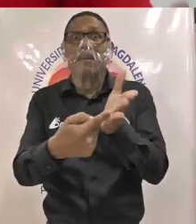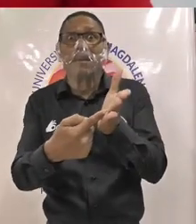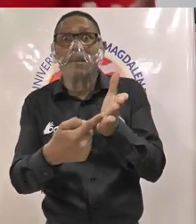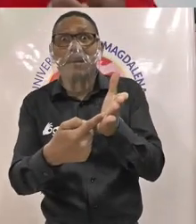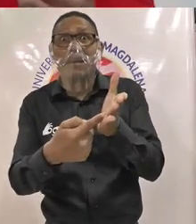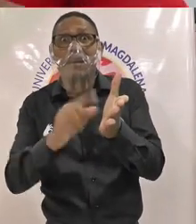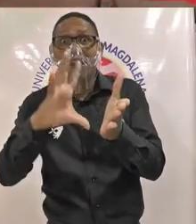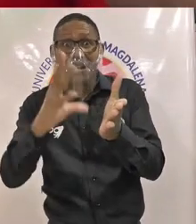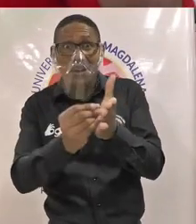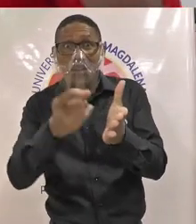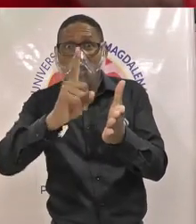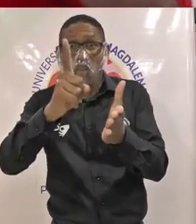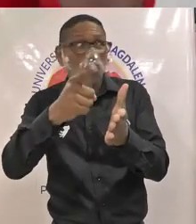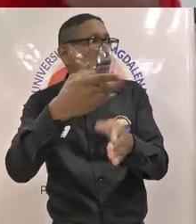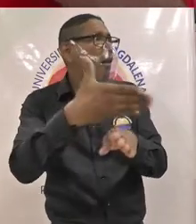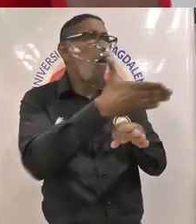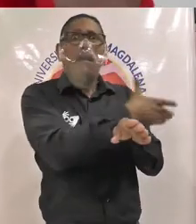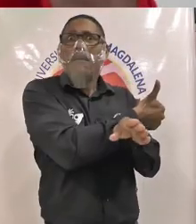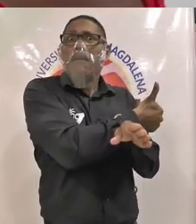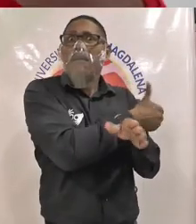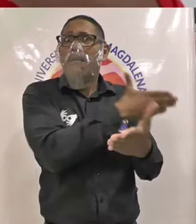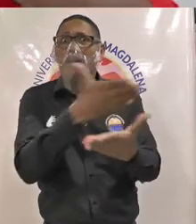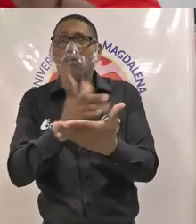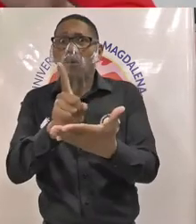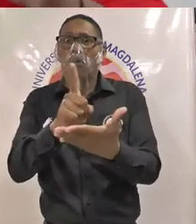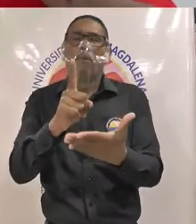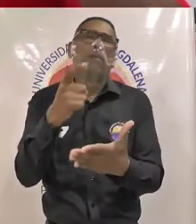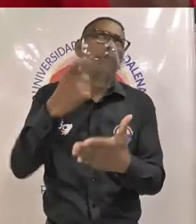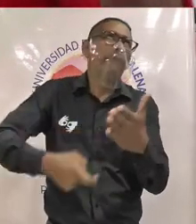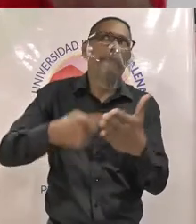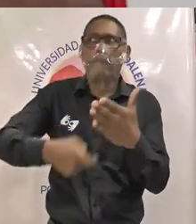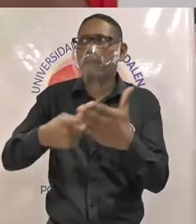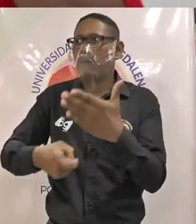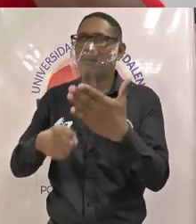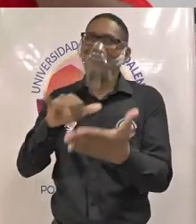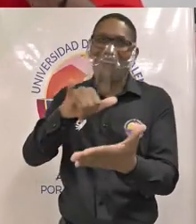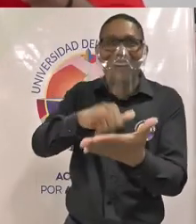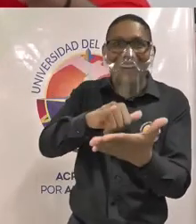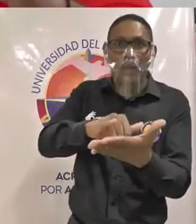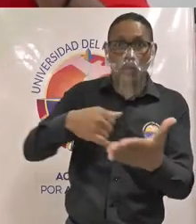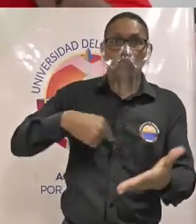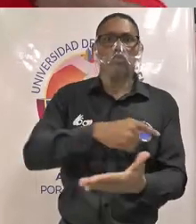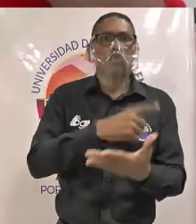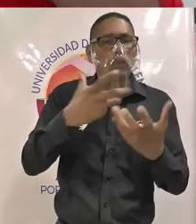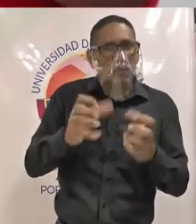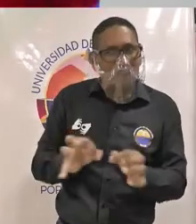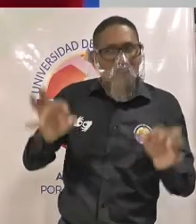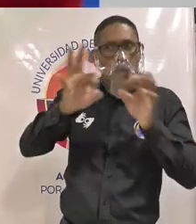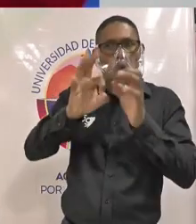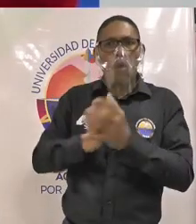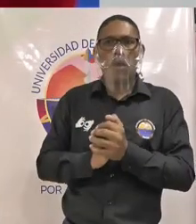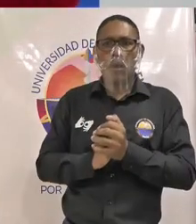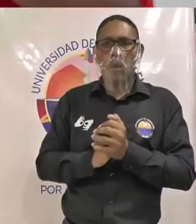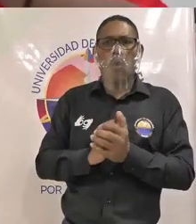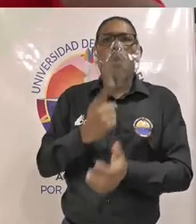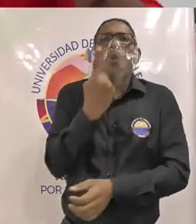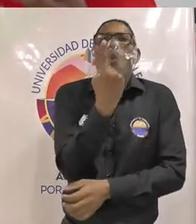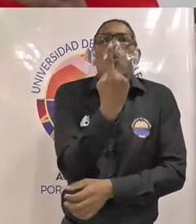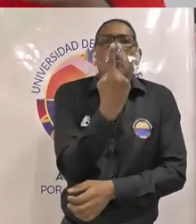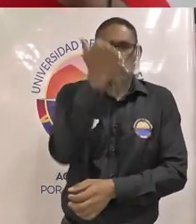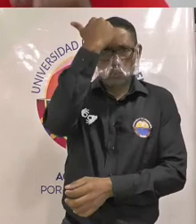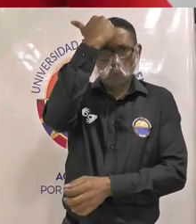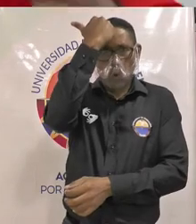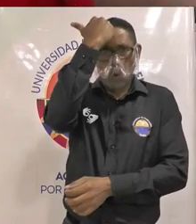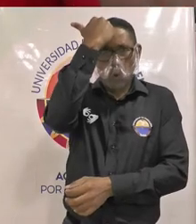seminario de investigación ¿qué queremos nosotros? que en esa línea de investigación sea manejada por un tutor el